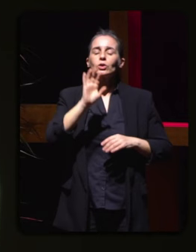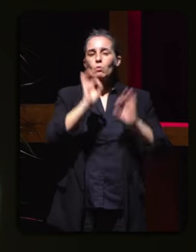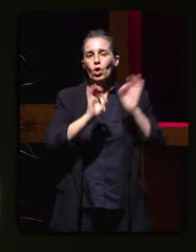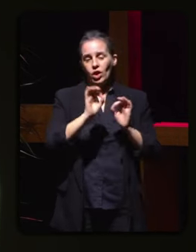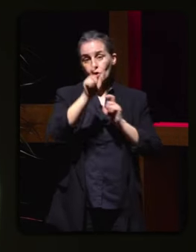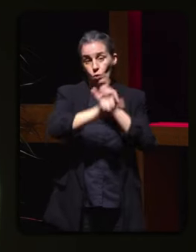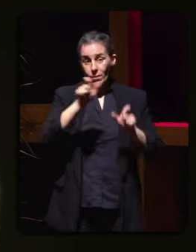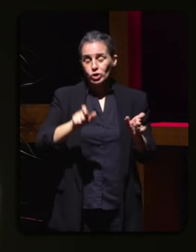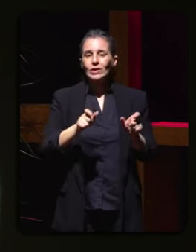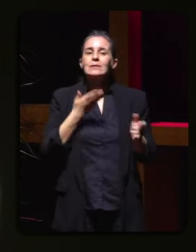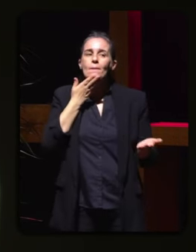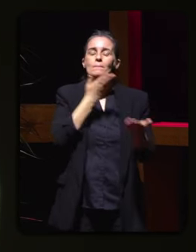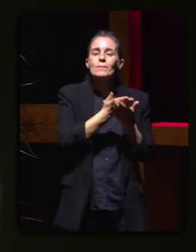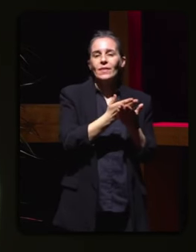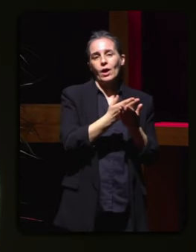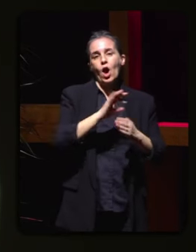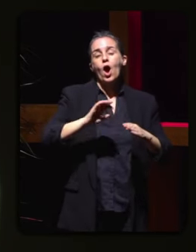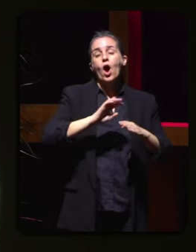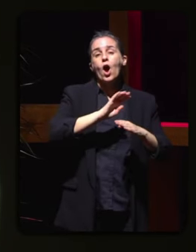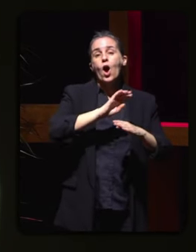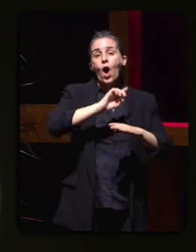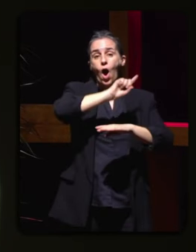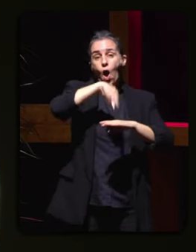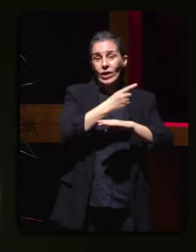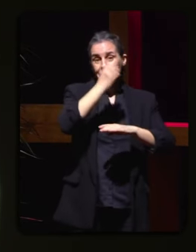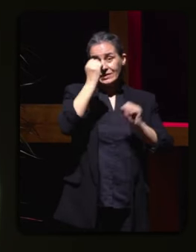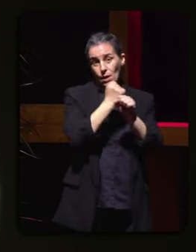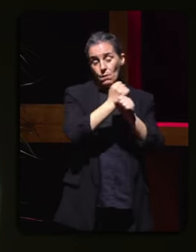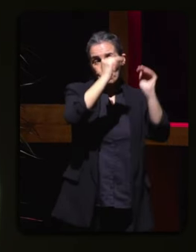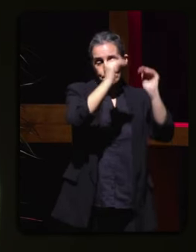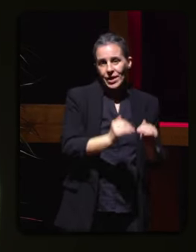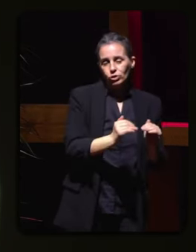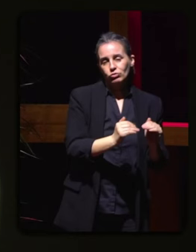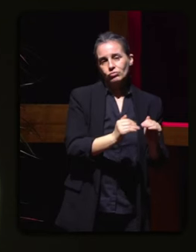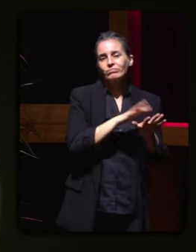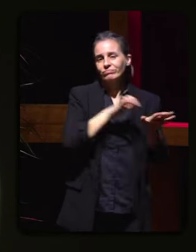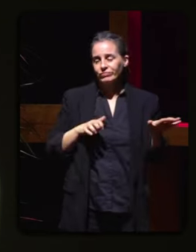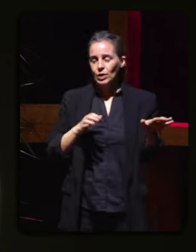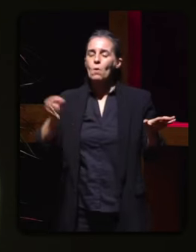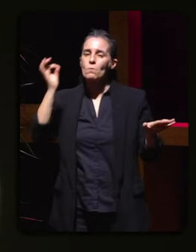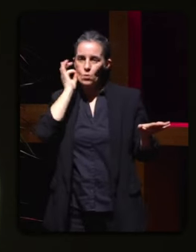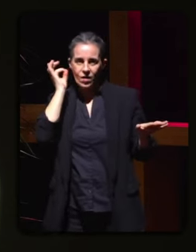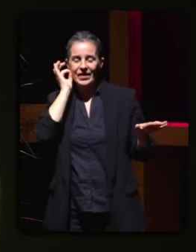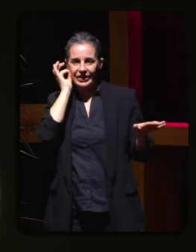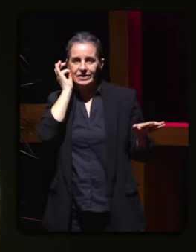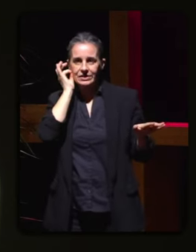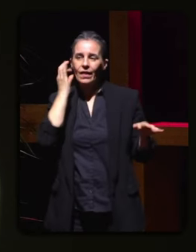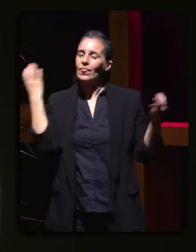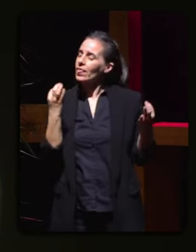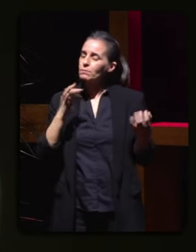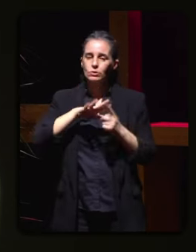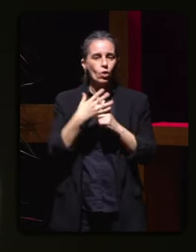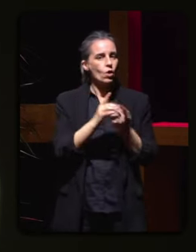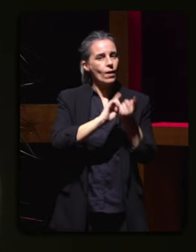cuidar mayores ou dependentes son mulleres e eu creo que iso de algún xeito ten que cambiar que tenemos que ser capaces de